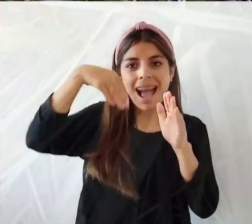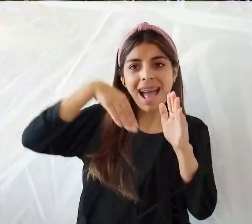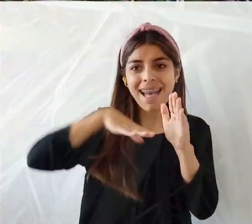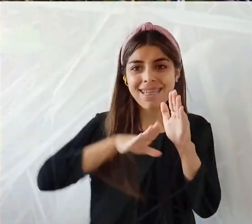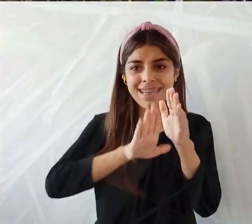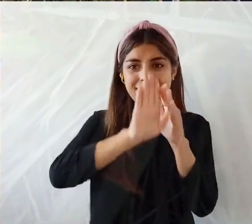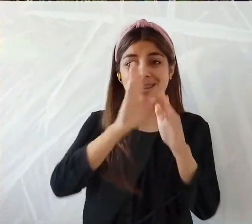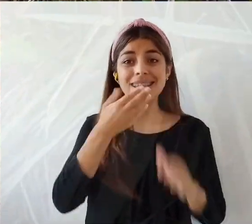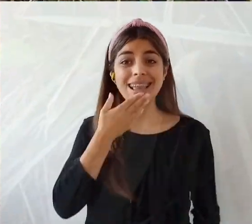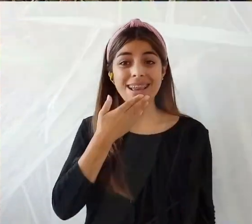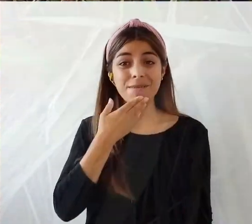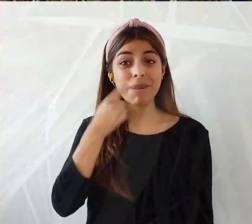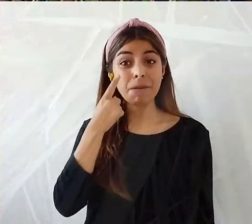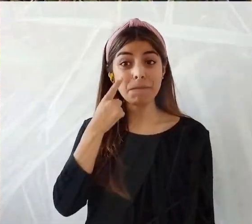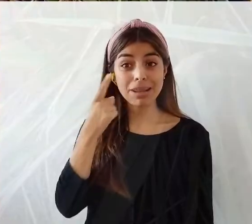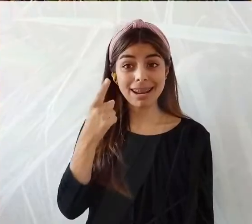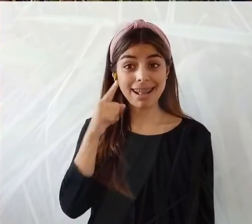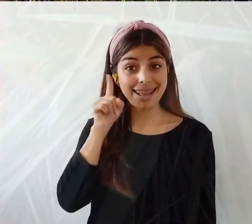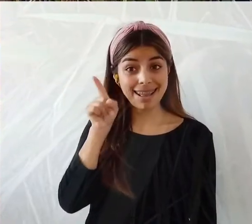arreglados así,